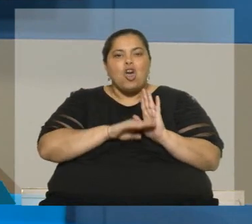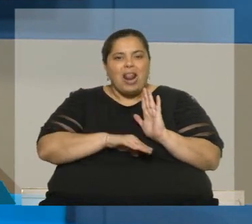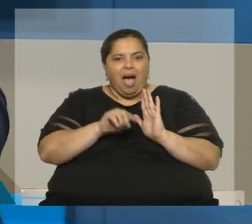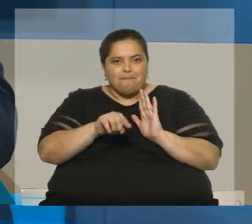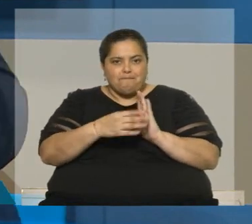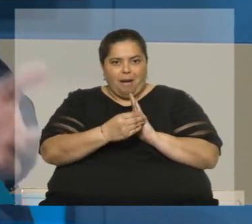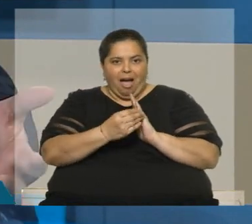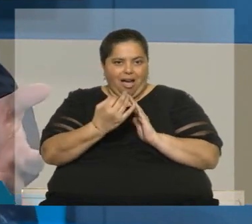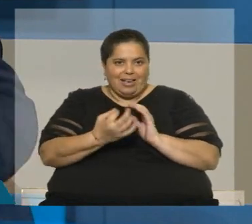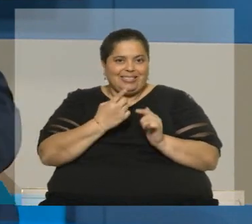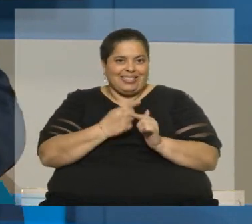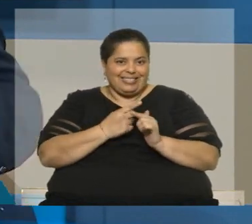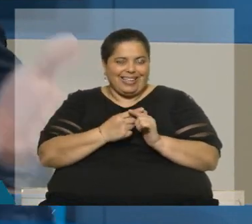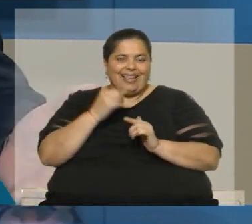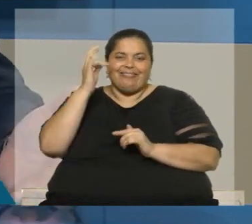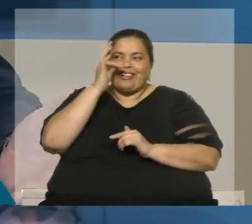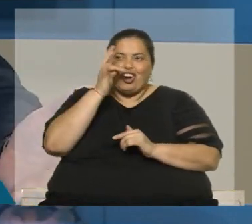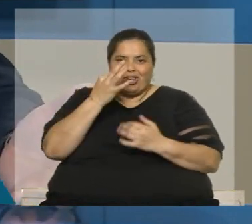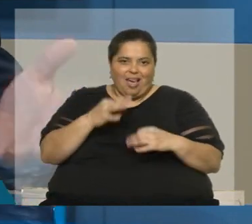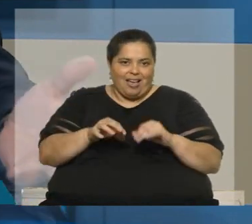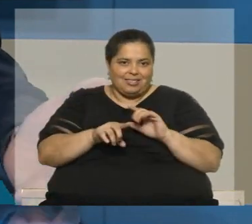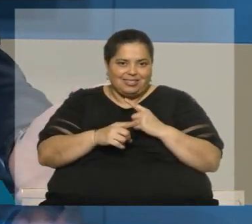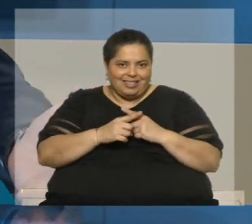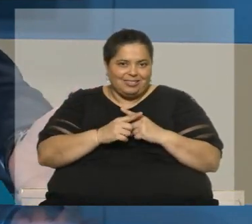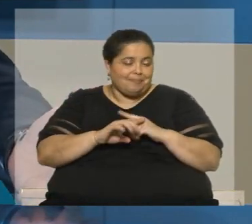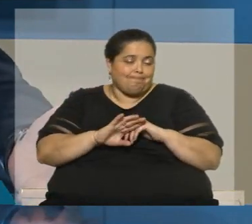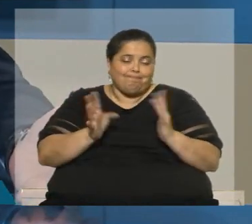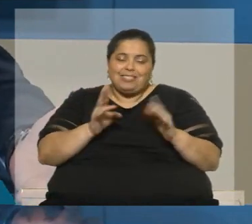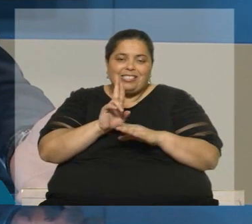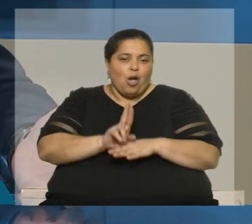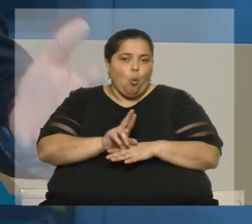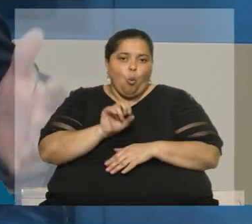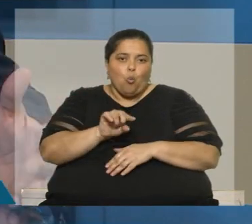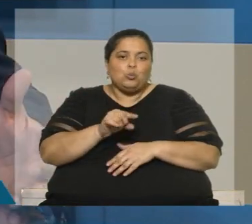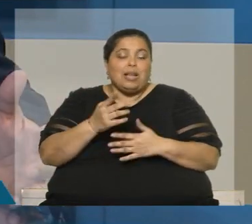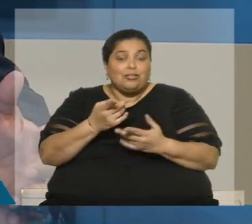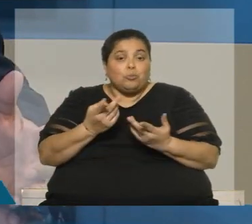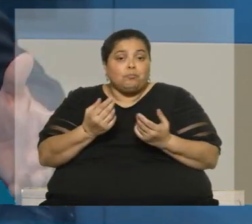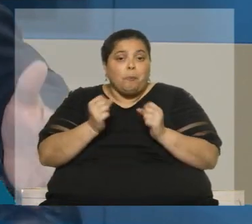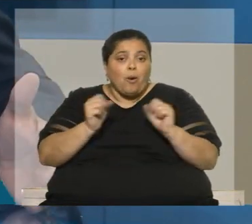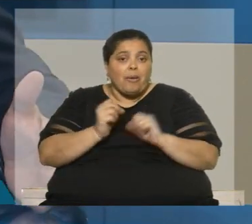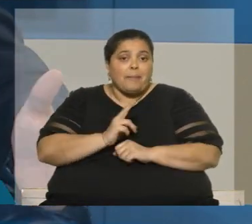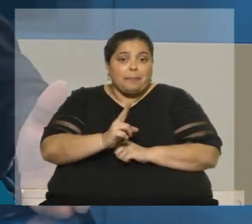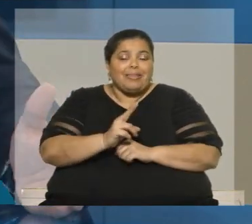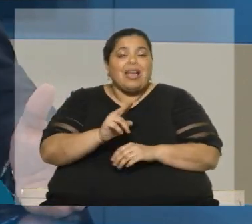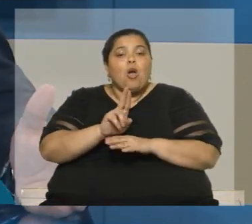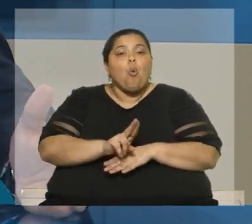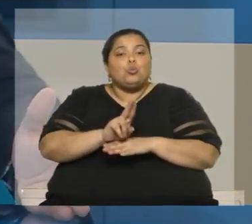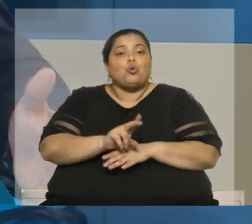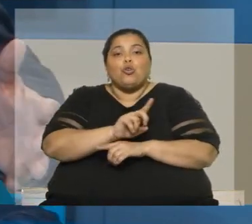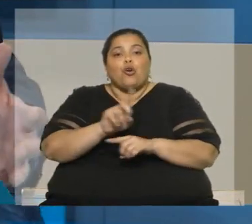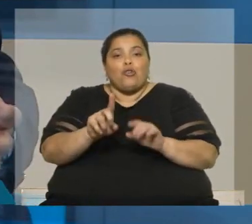existen, la tecnología existe, se utiliza y el tema está en que eso se permita un uso irregular.